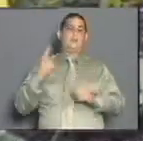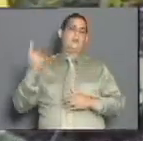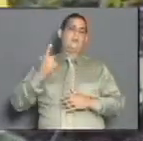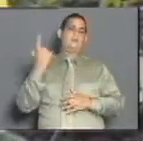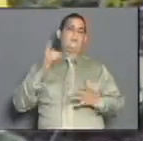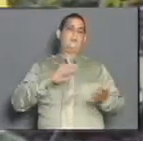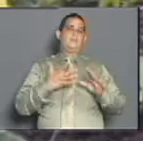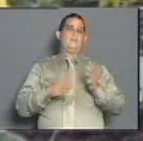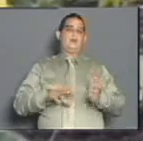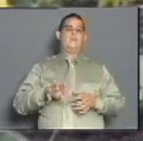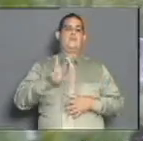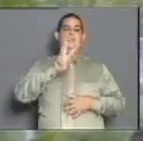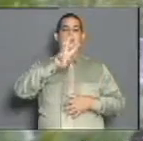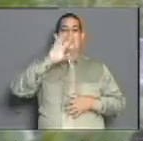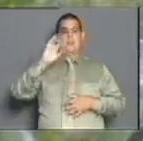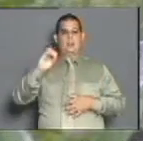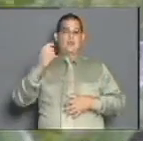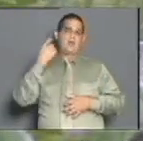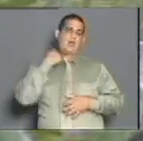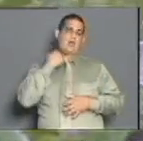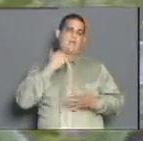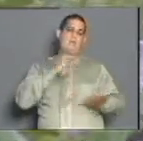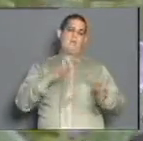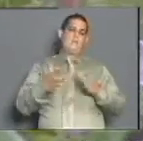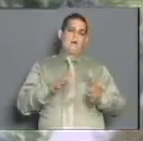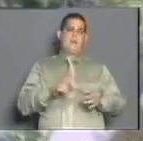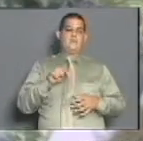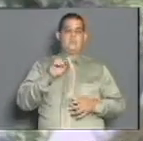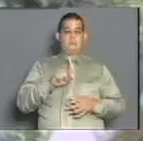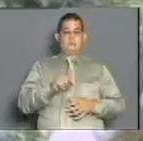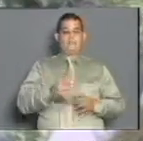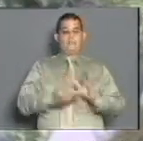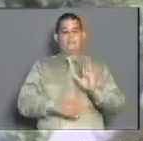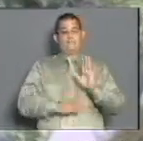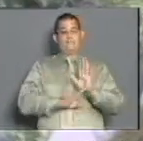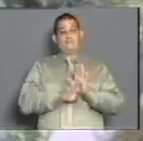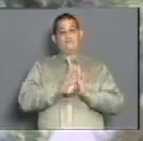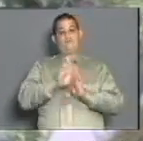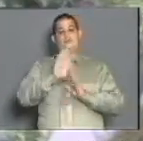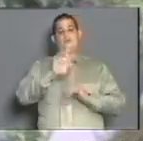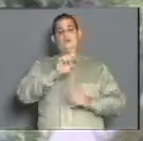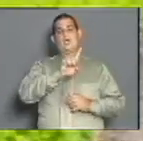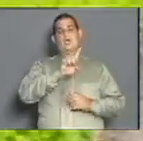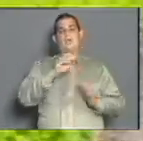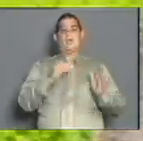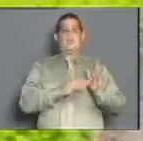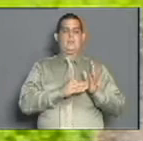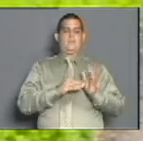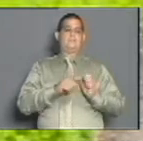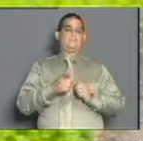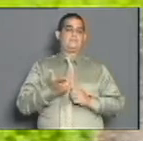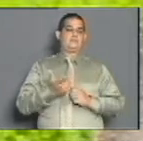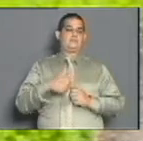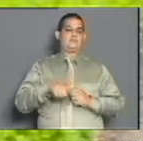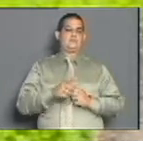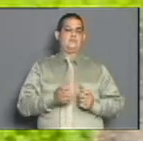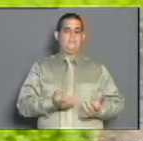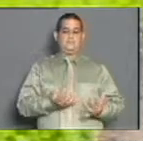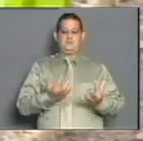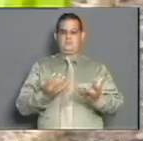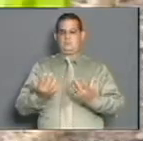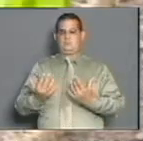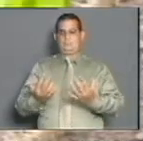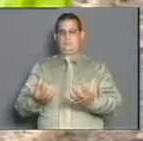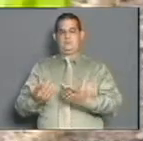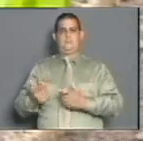hace casi tres décadas y media, se extiende en la provincia con más de 100.000 canteros en las modalidades de organopónicos